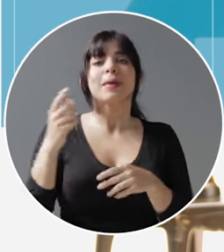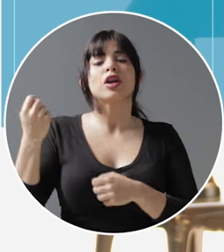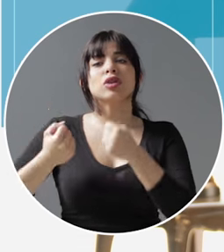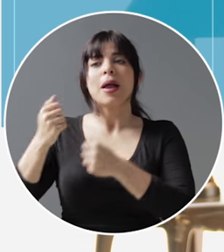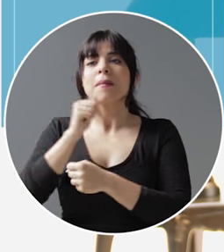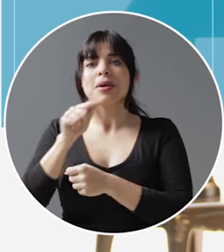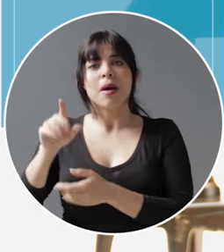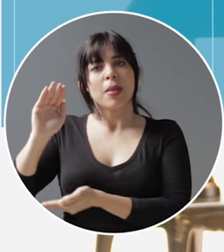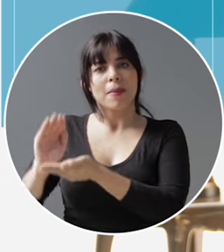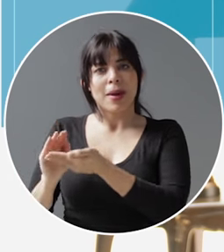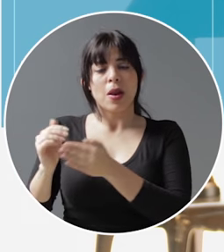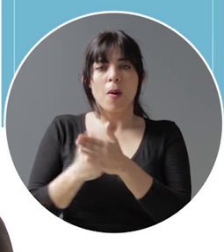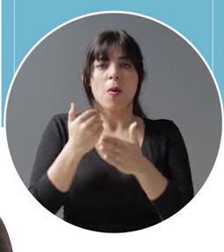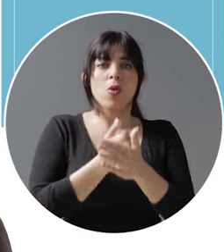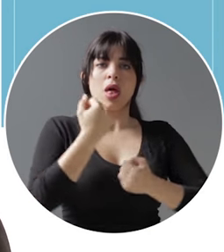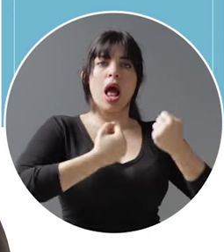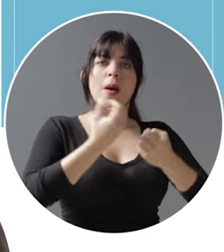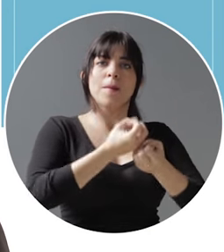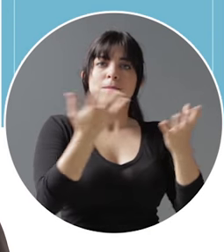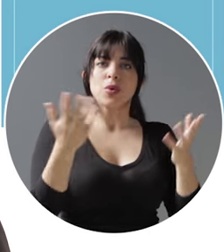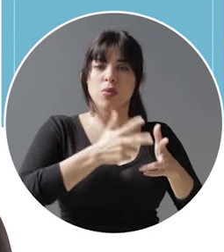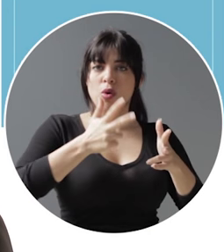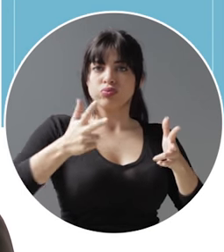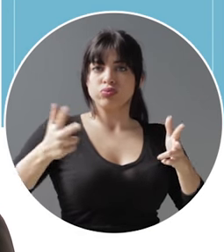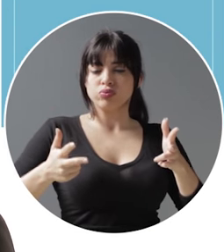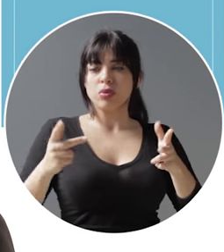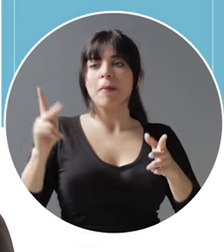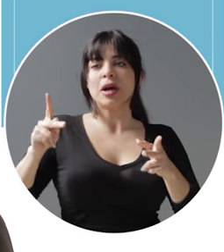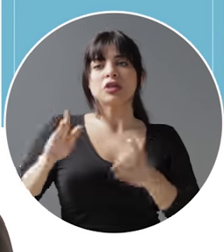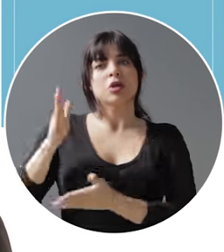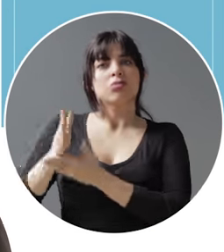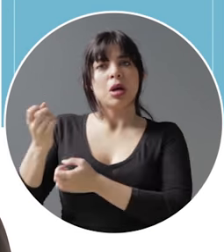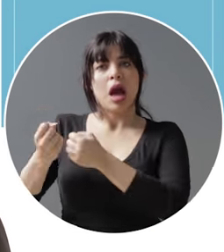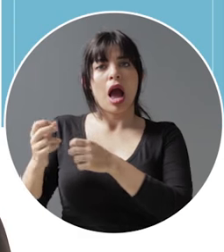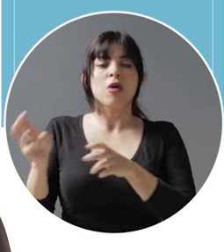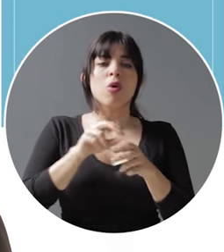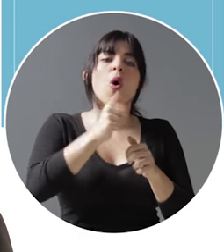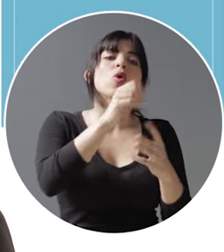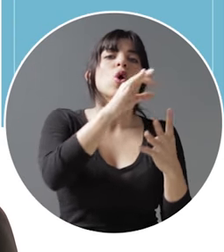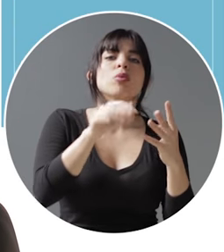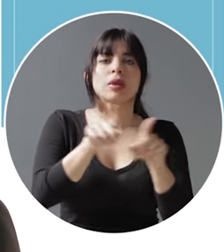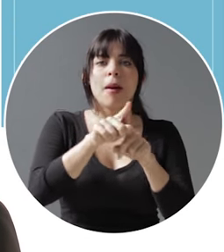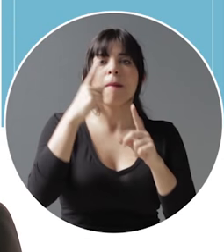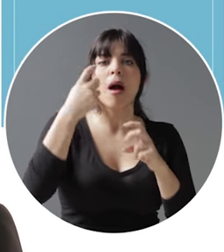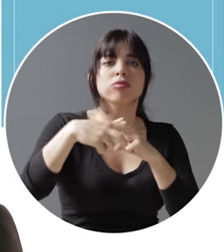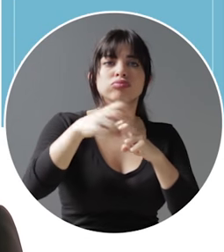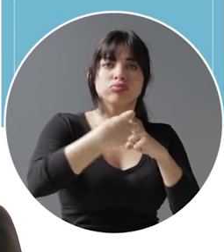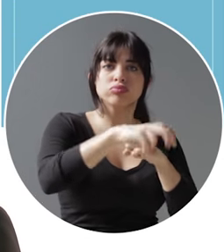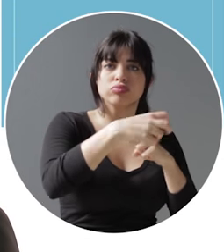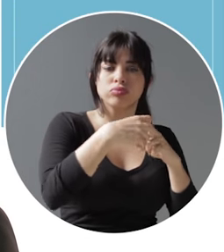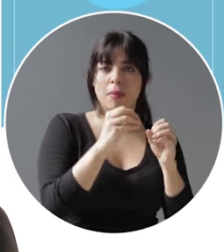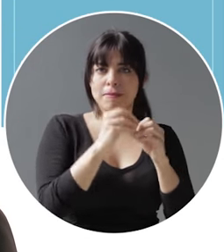automóviles privados mediante la modernización del transporte público y la promoción de maneras alternativas de movilidad. Y como